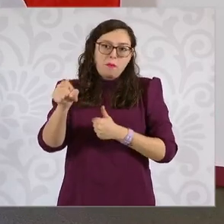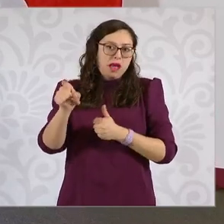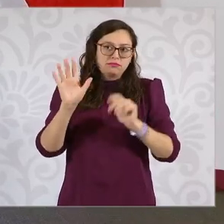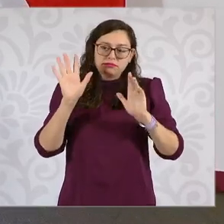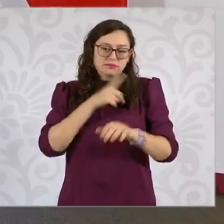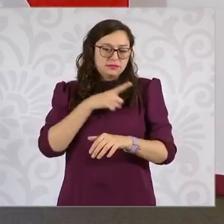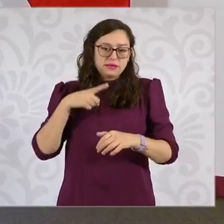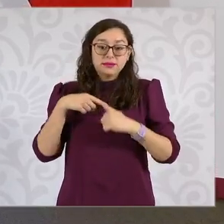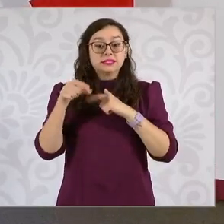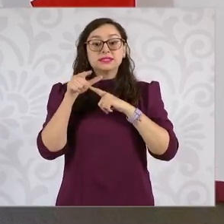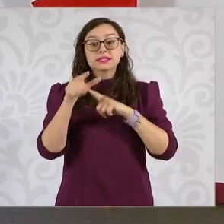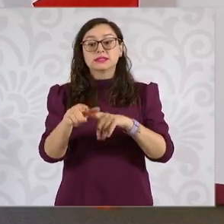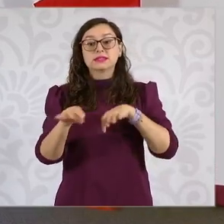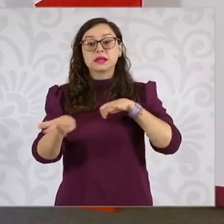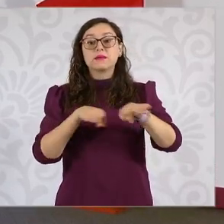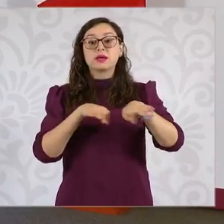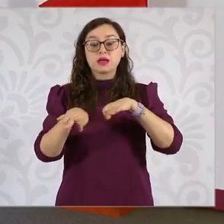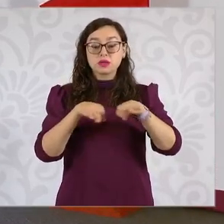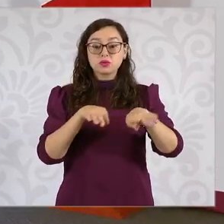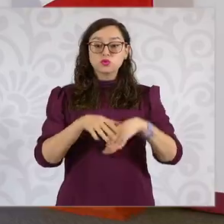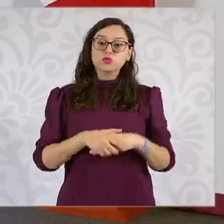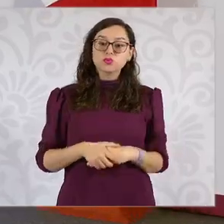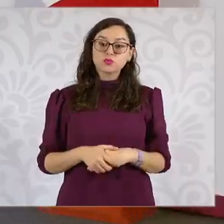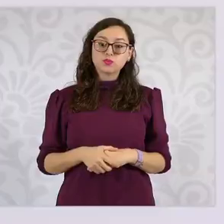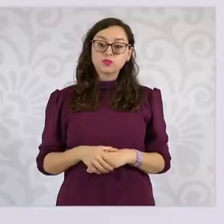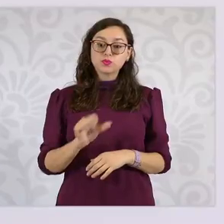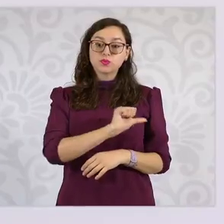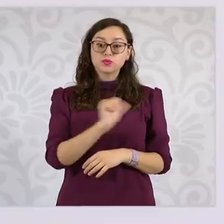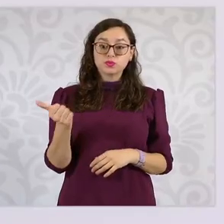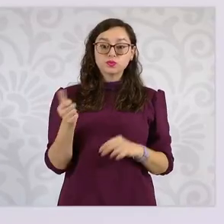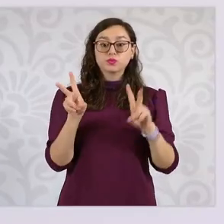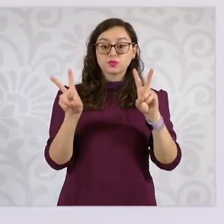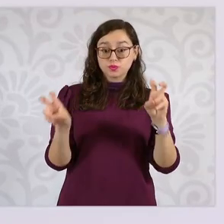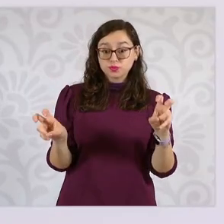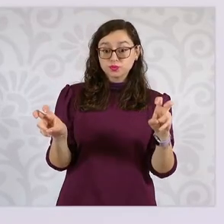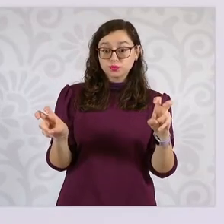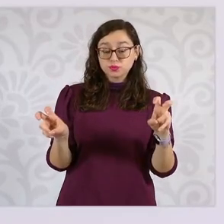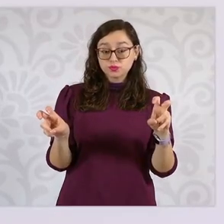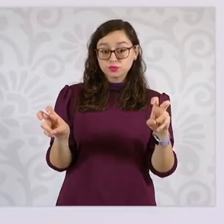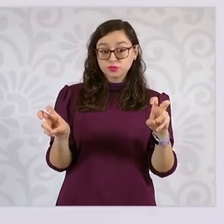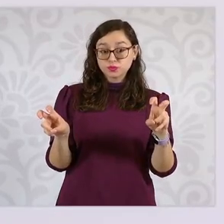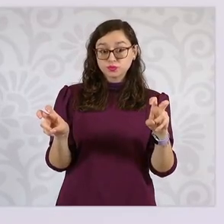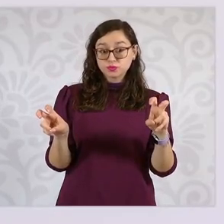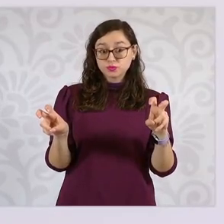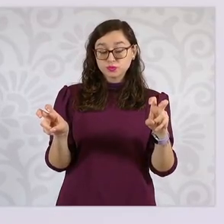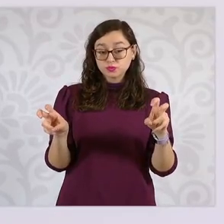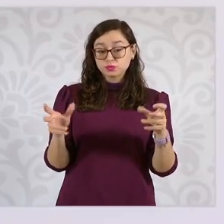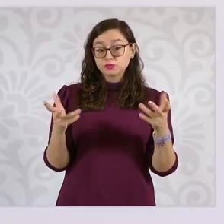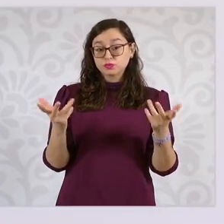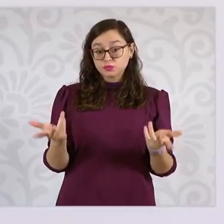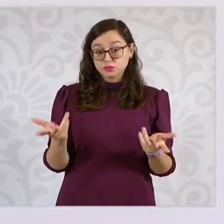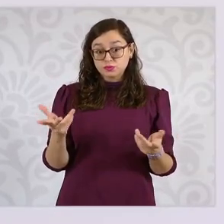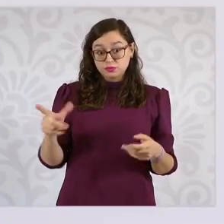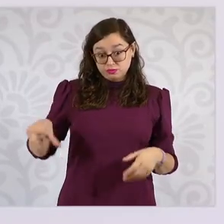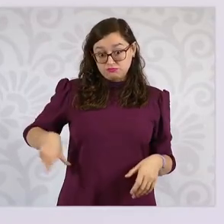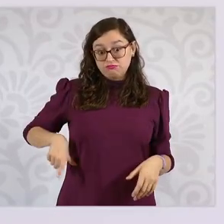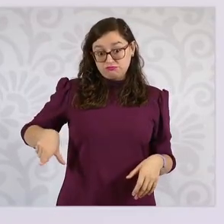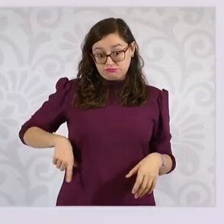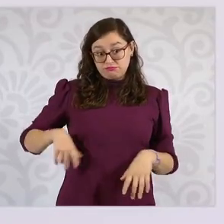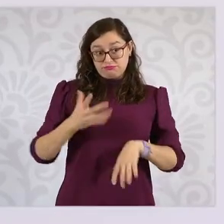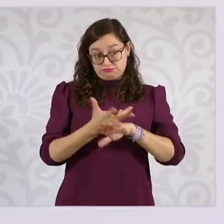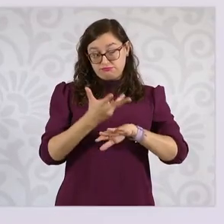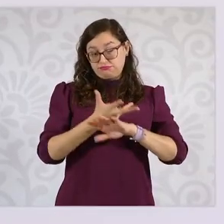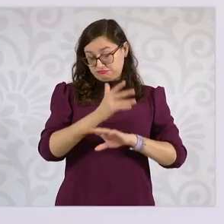haciendo. Por otro lado, sigue la petición al gobierno de Estados